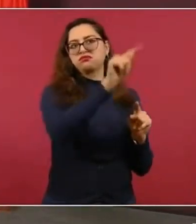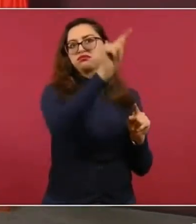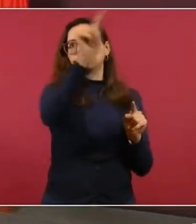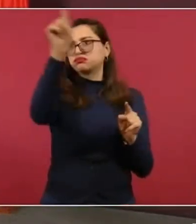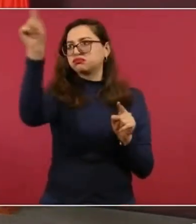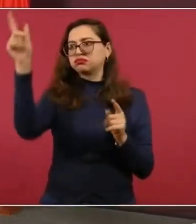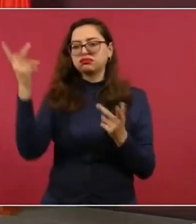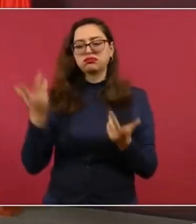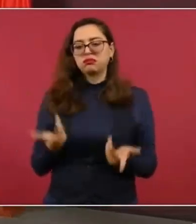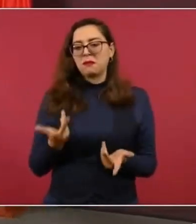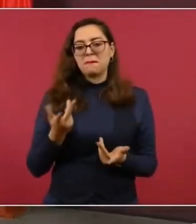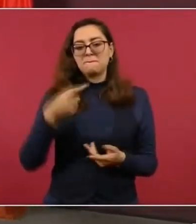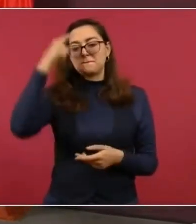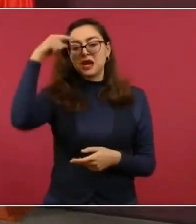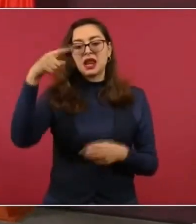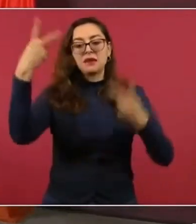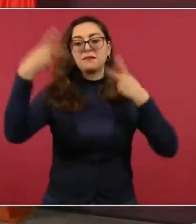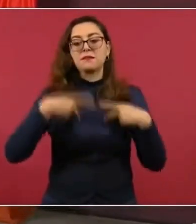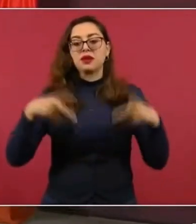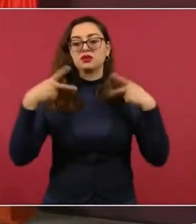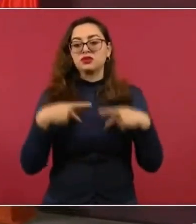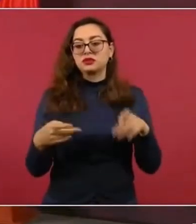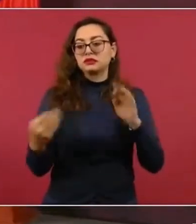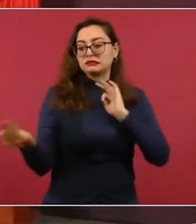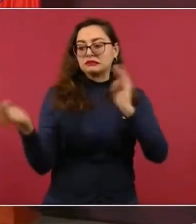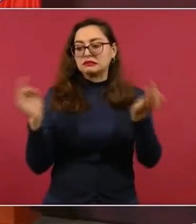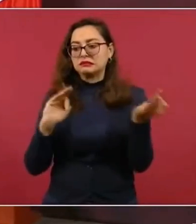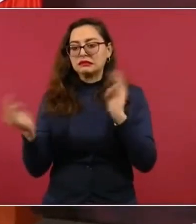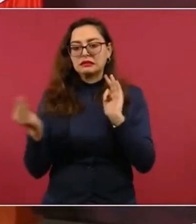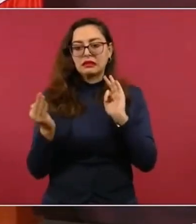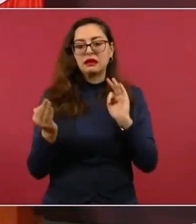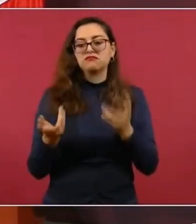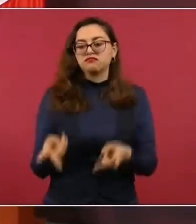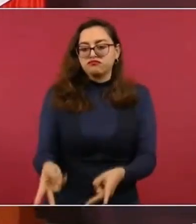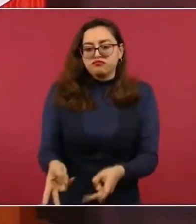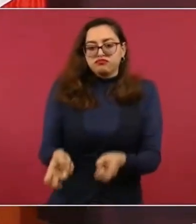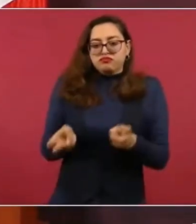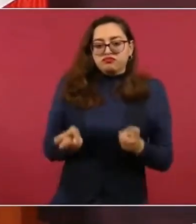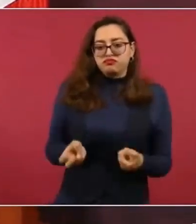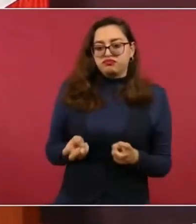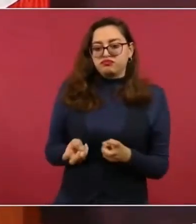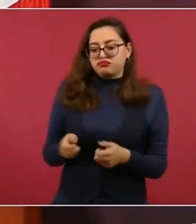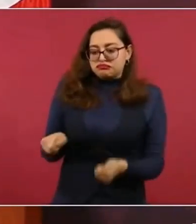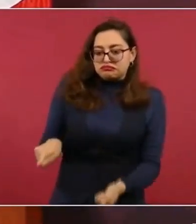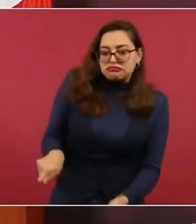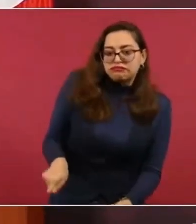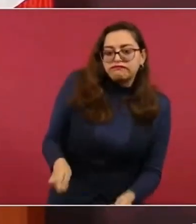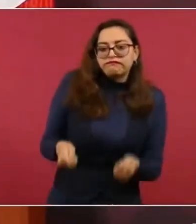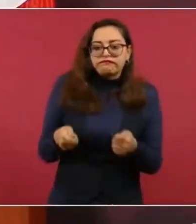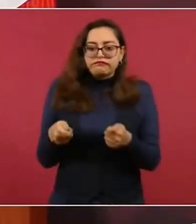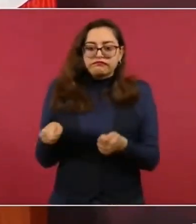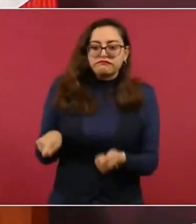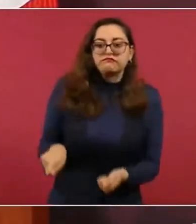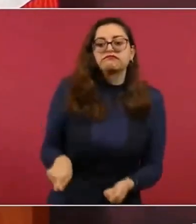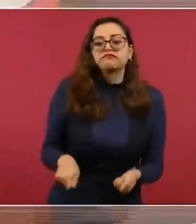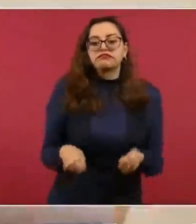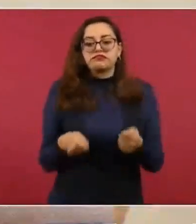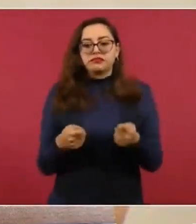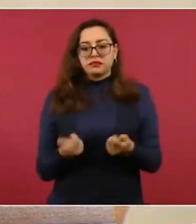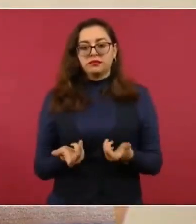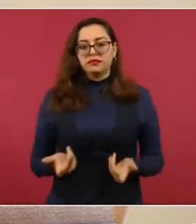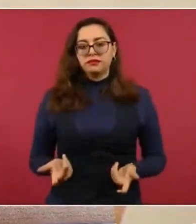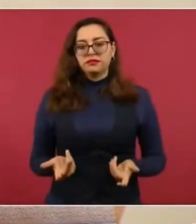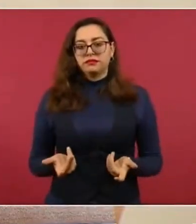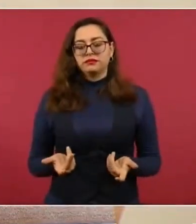la fuga para que llegara la gente y así contar con